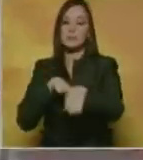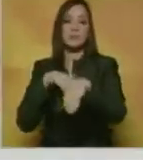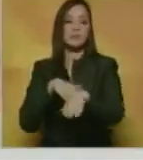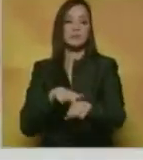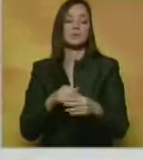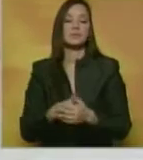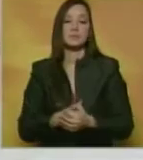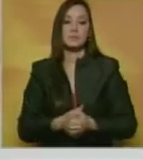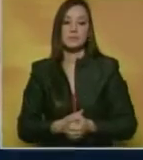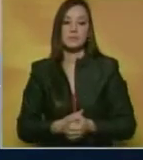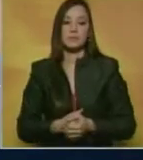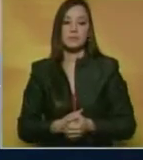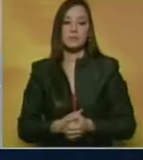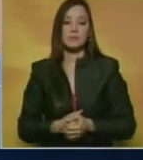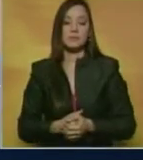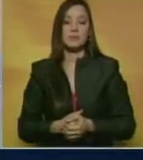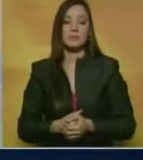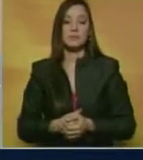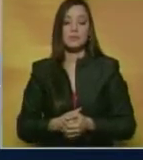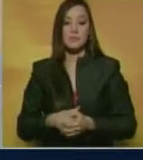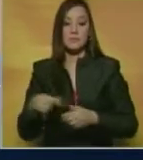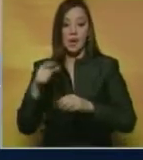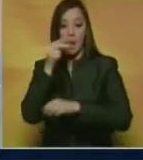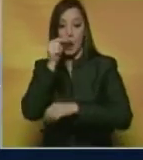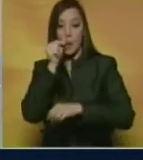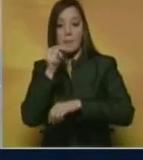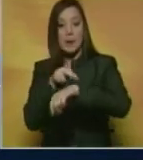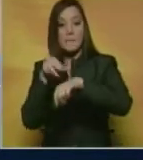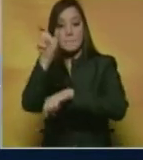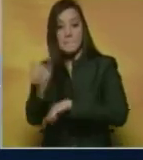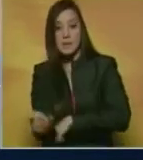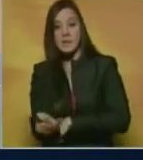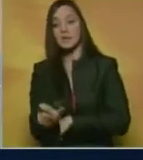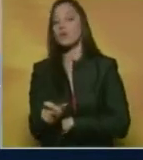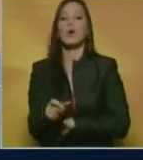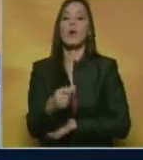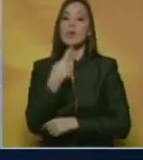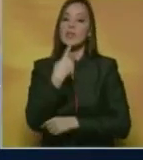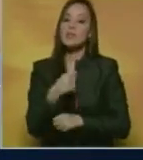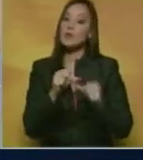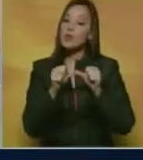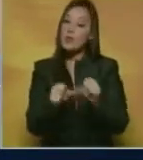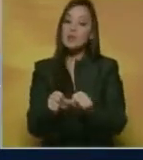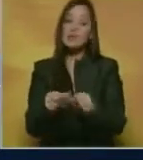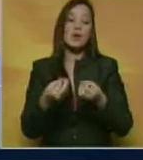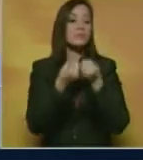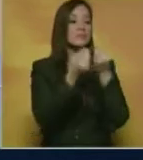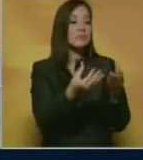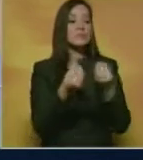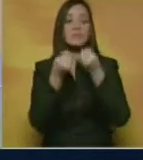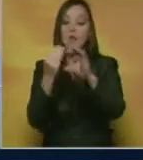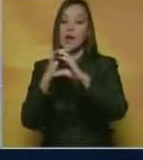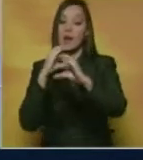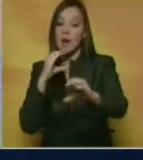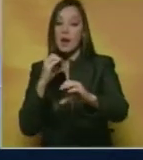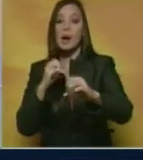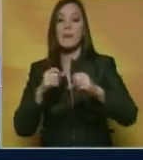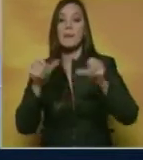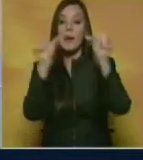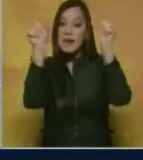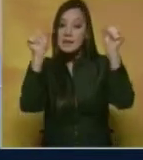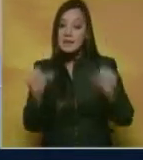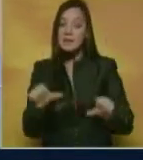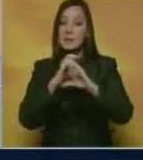tiempo. El titular de la cartera de transporte destacó que continuarán realizando estas entregas a fin de seguir fortaleciendo el sistema de